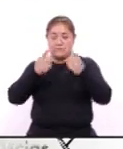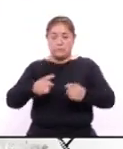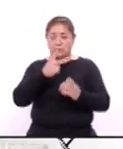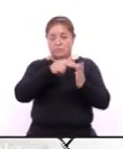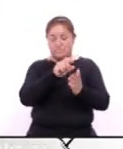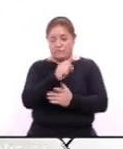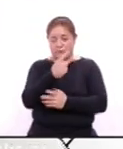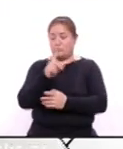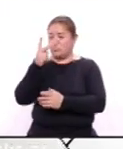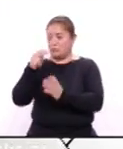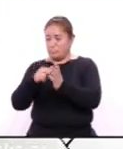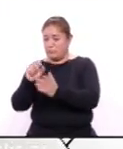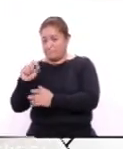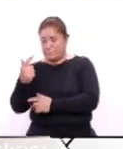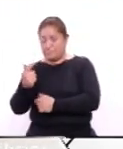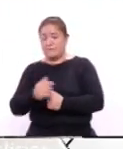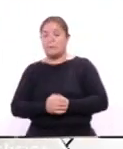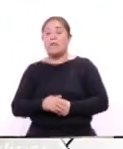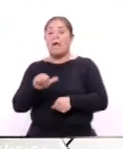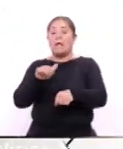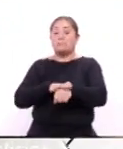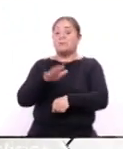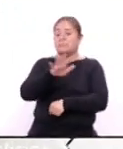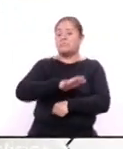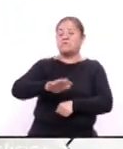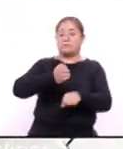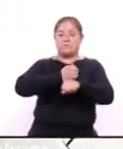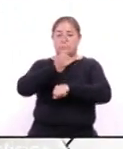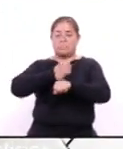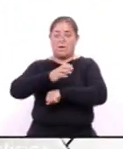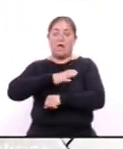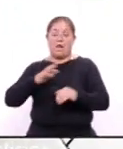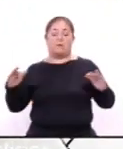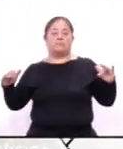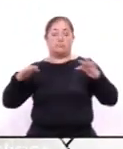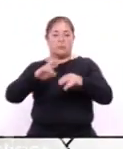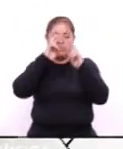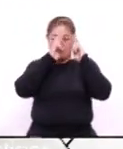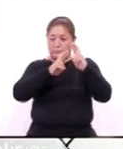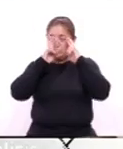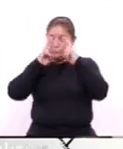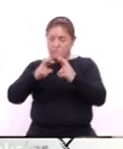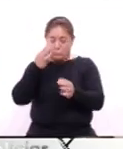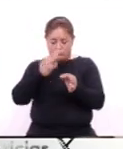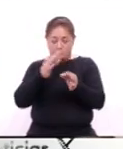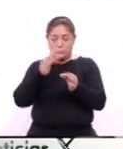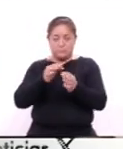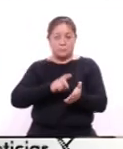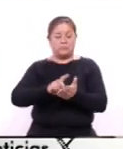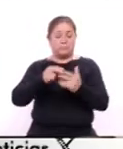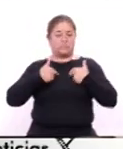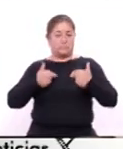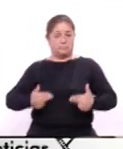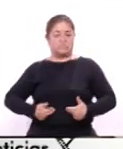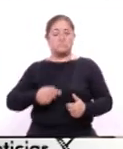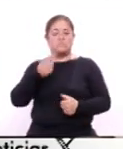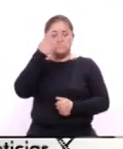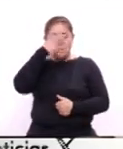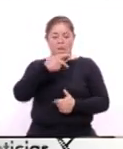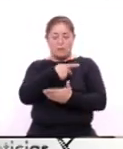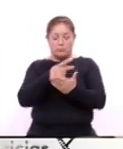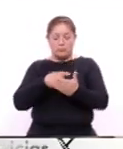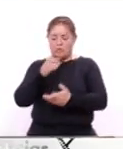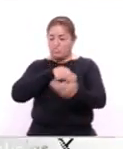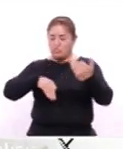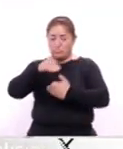-2027 la Administración Estatal contempló el respeto y cumplimiento de los derechos humanos como base de todos los programas de